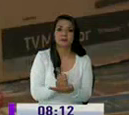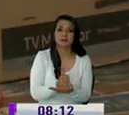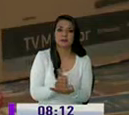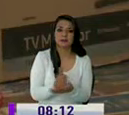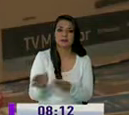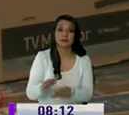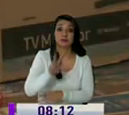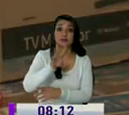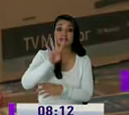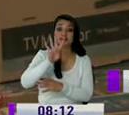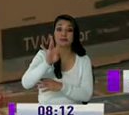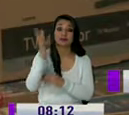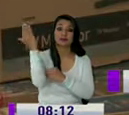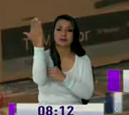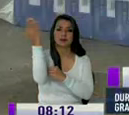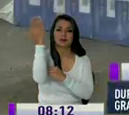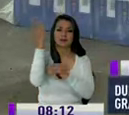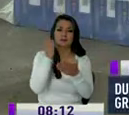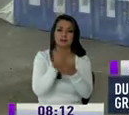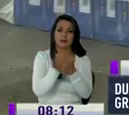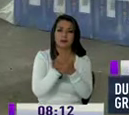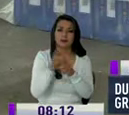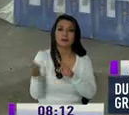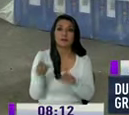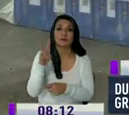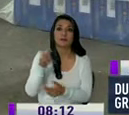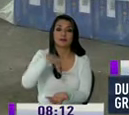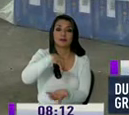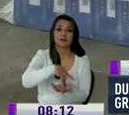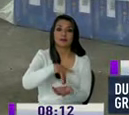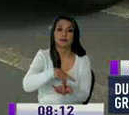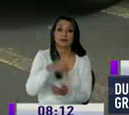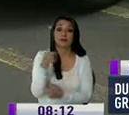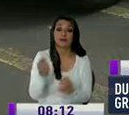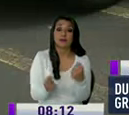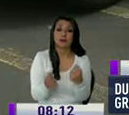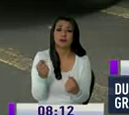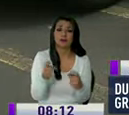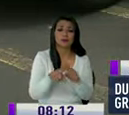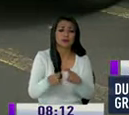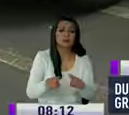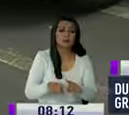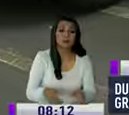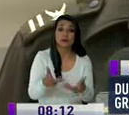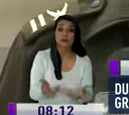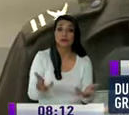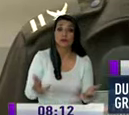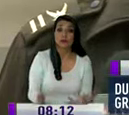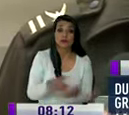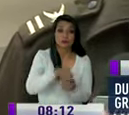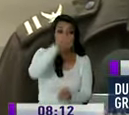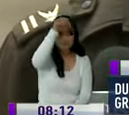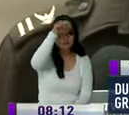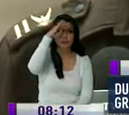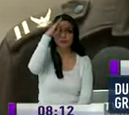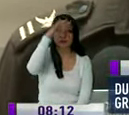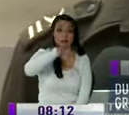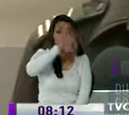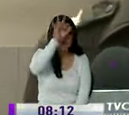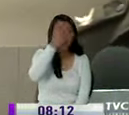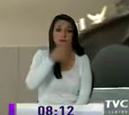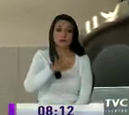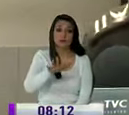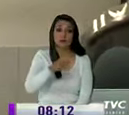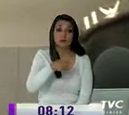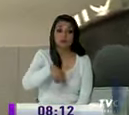27 televisores de diferentes marcas 20 DVDs un carro entre otros fue lo que se encontró. Los hoy detenidos